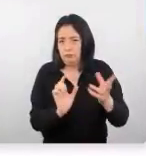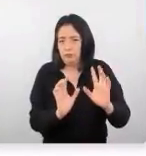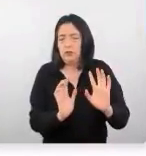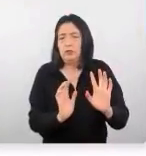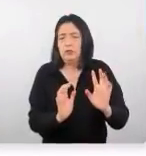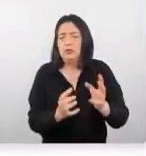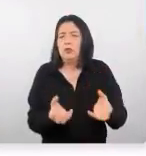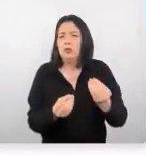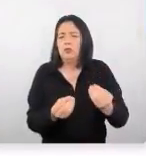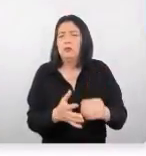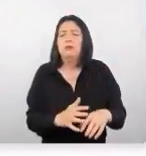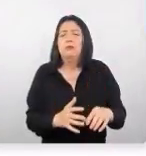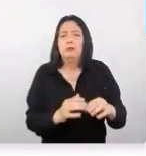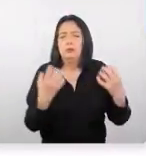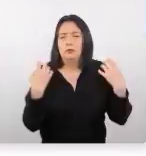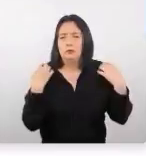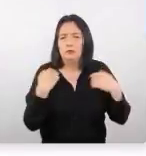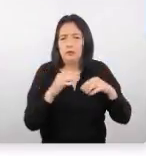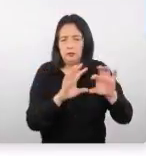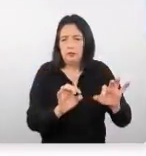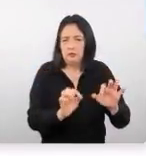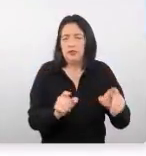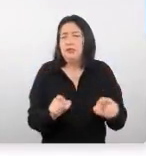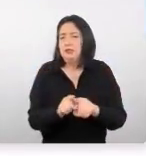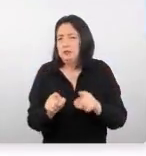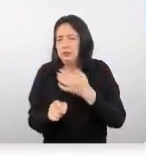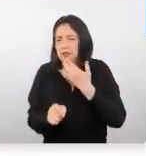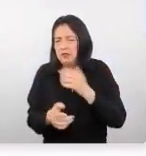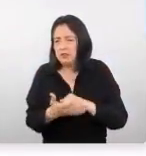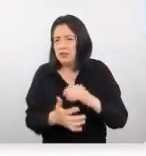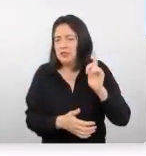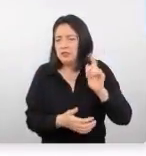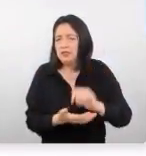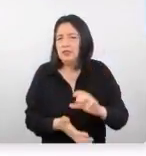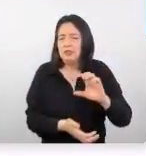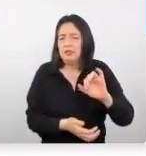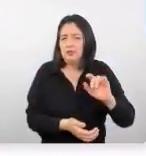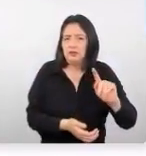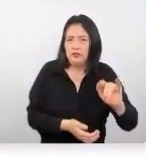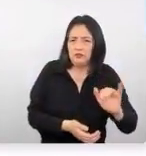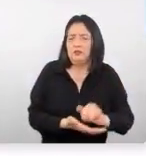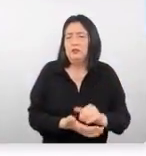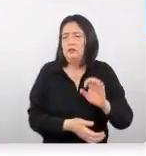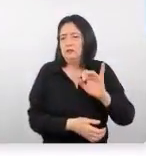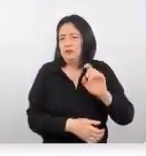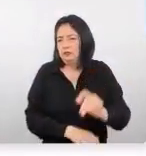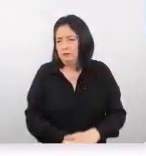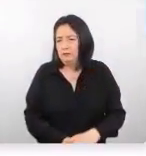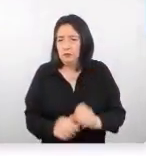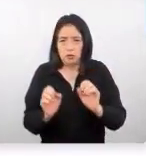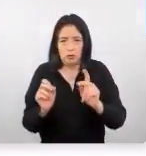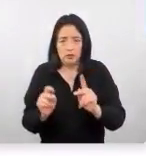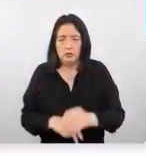a través de agencias en internet, también estaría liderando C-Trip y Fliji. ¿Ok?